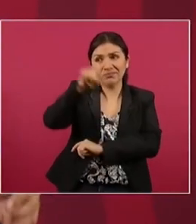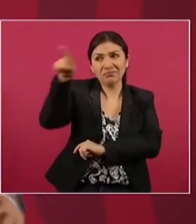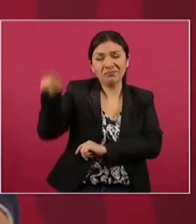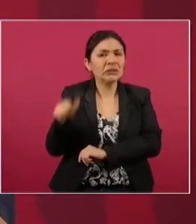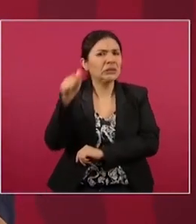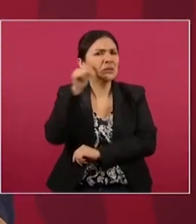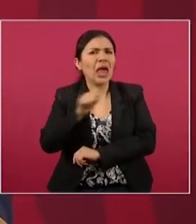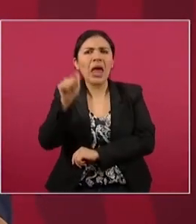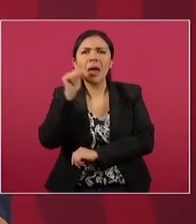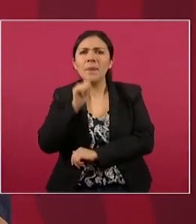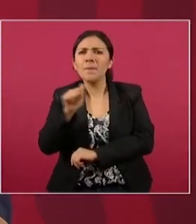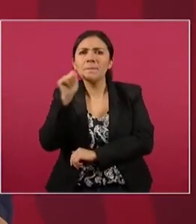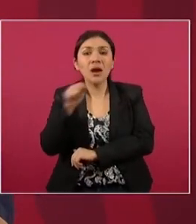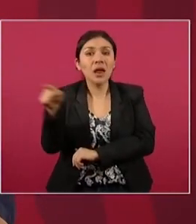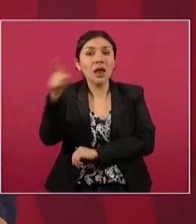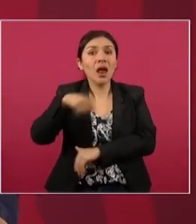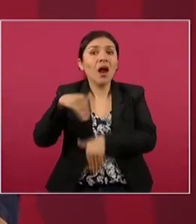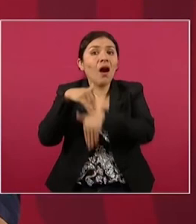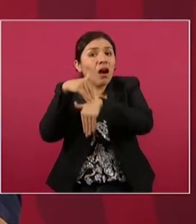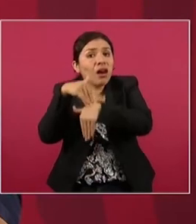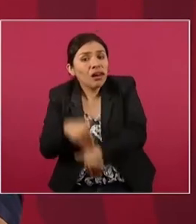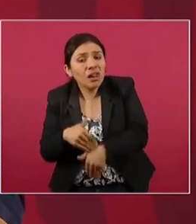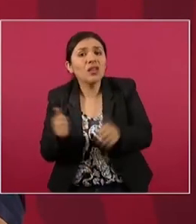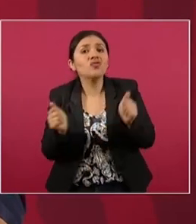sometidos al poder.